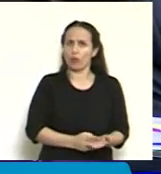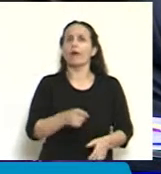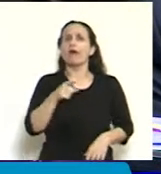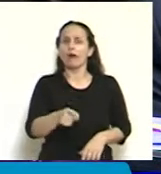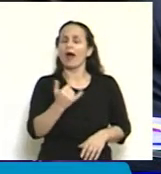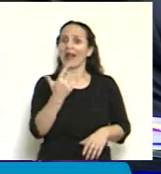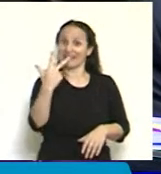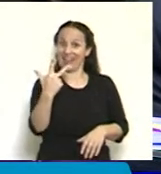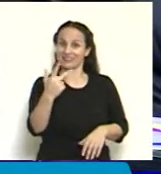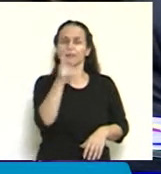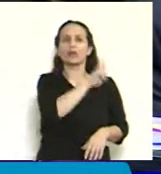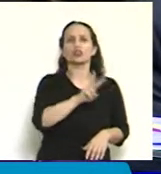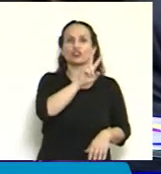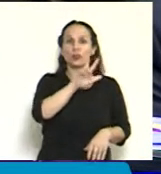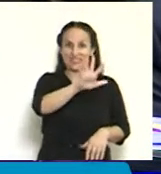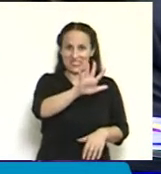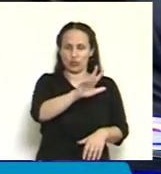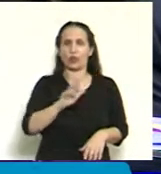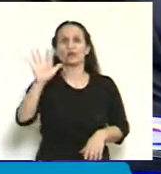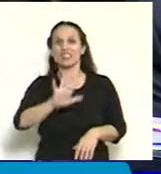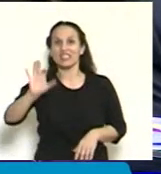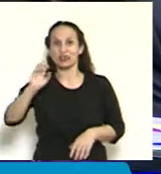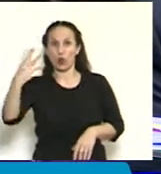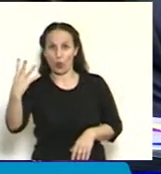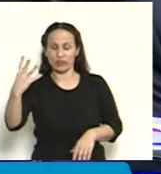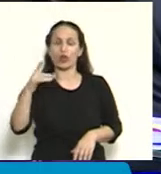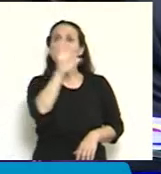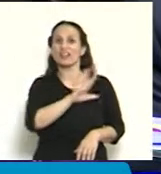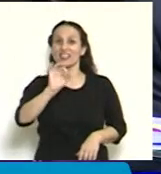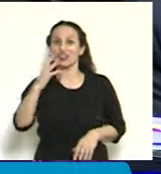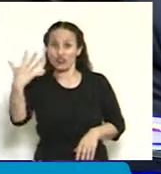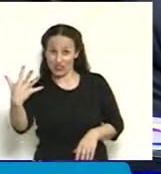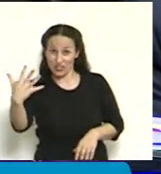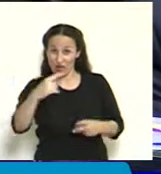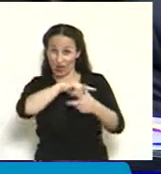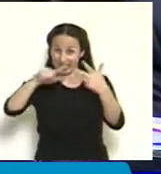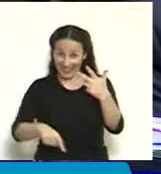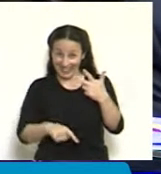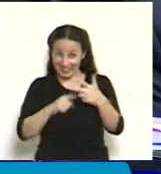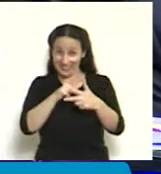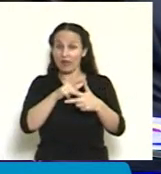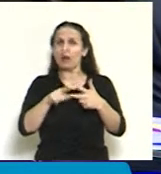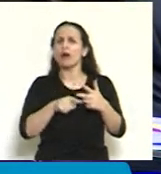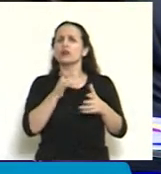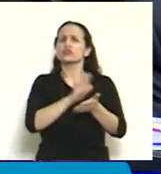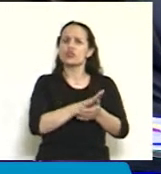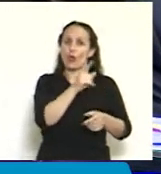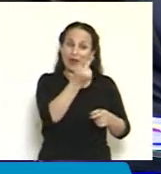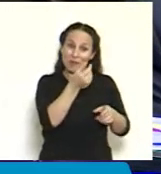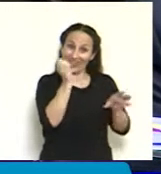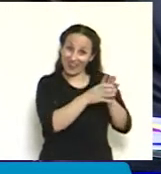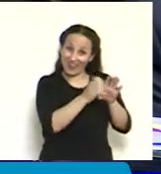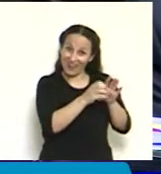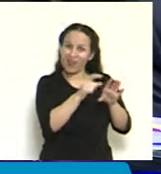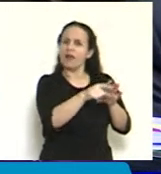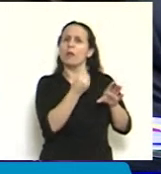el 225, el 504 y el 505, el de la creación del fondo fiduciario